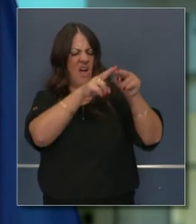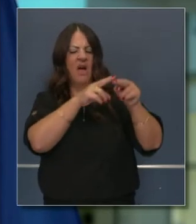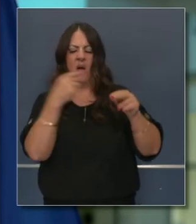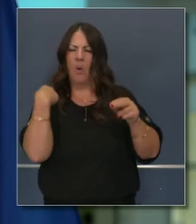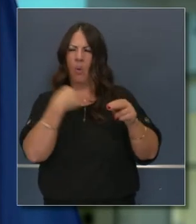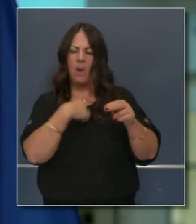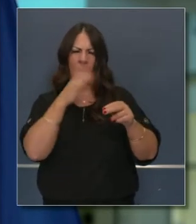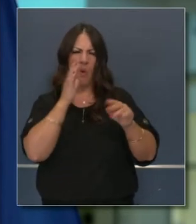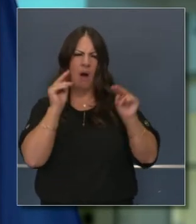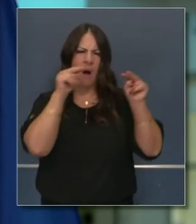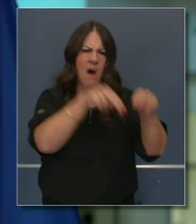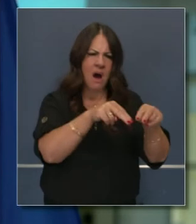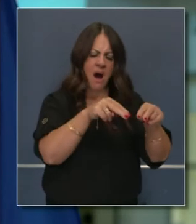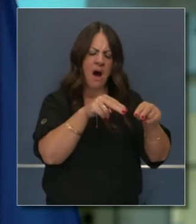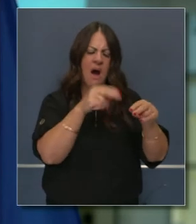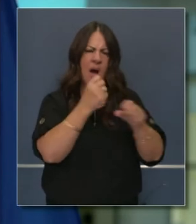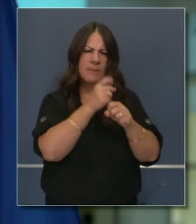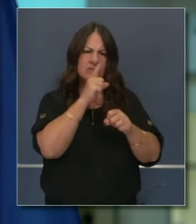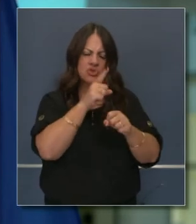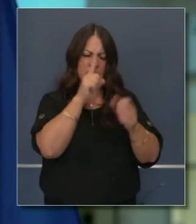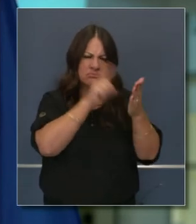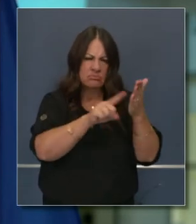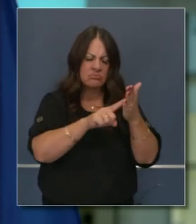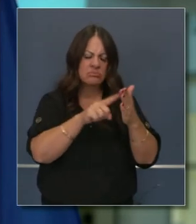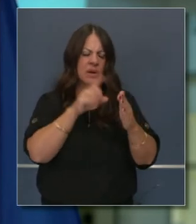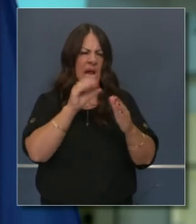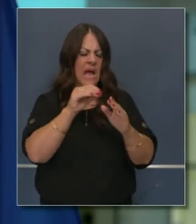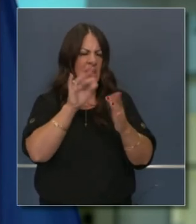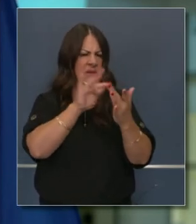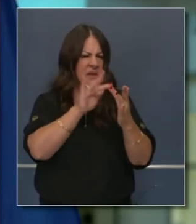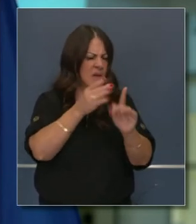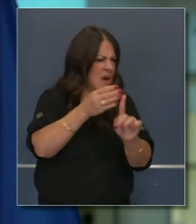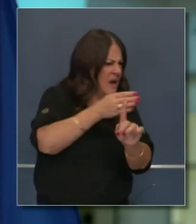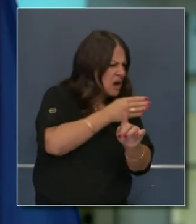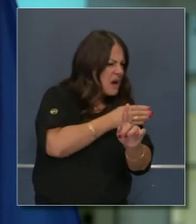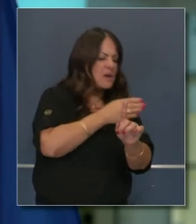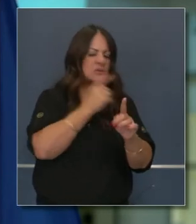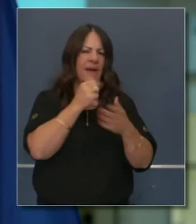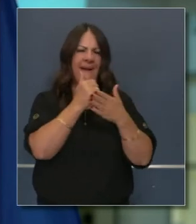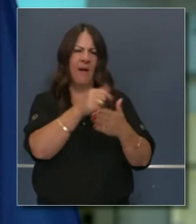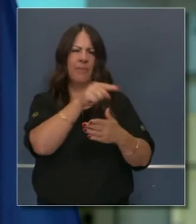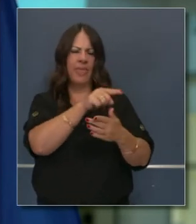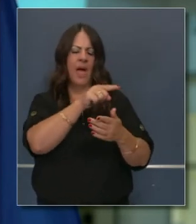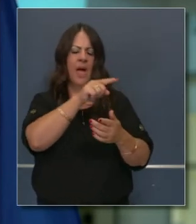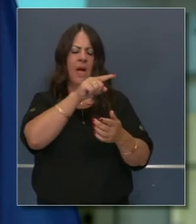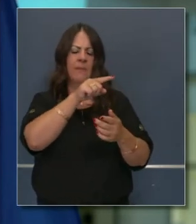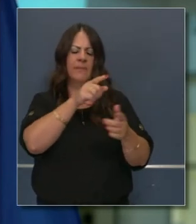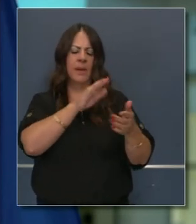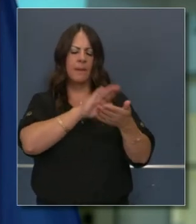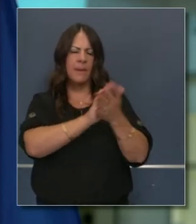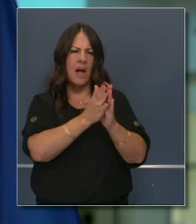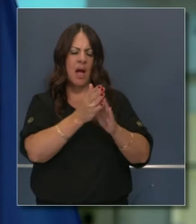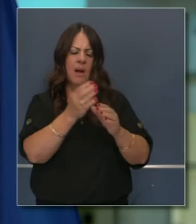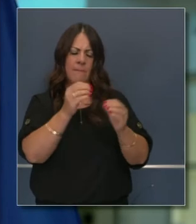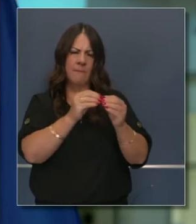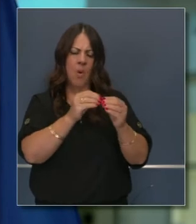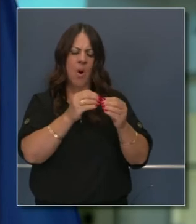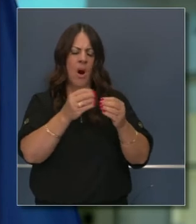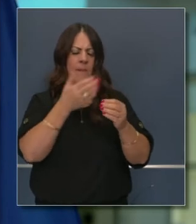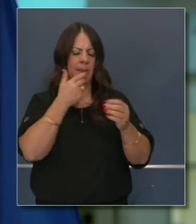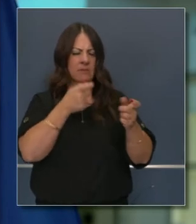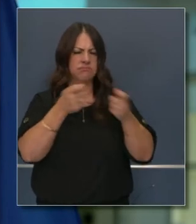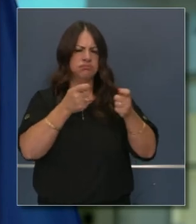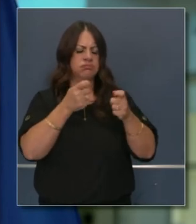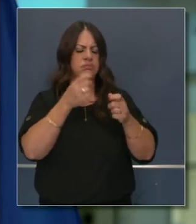estas herramientas en su lugar para hacer el rastreo, el apoyo de aislamiento. Y si hacemos todo eso, nos ayudará no solamente a reducir el número de casos,